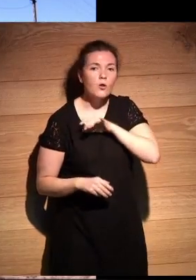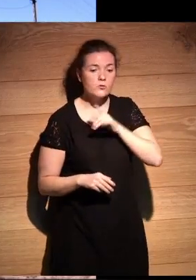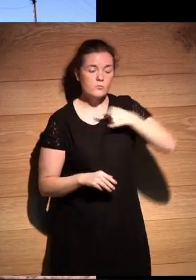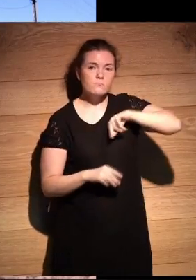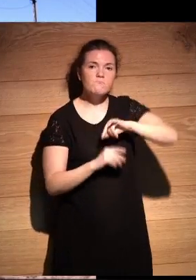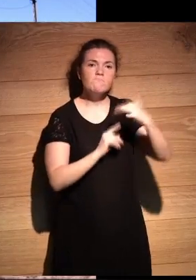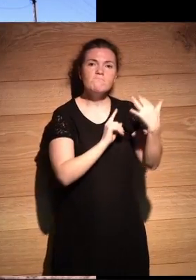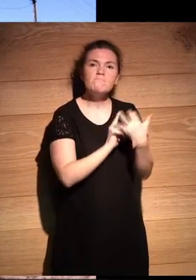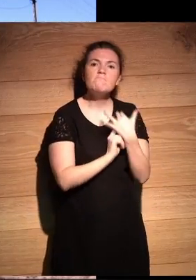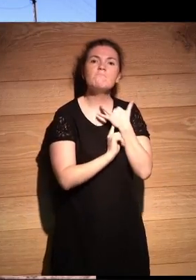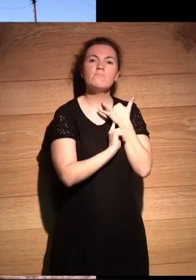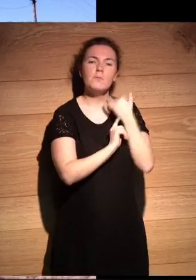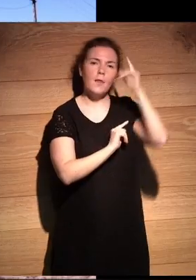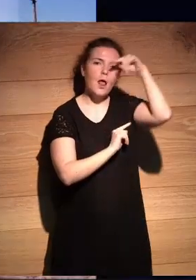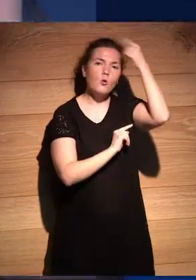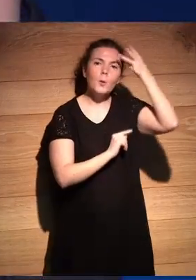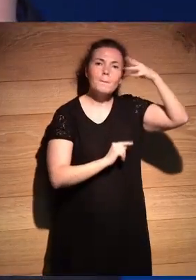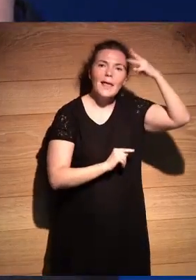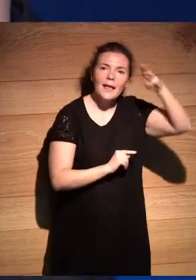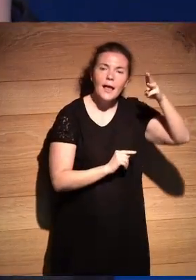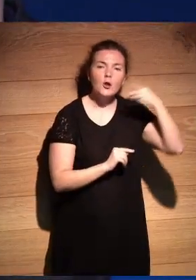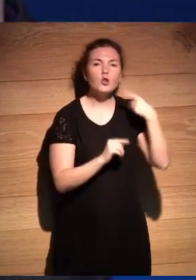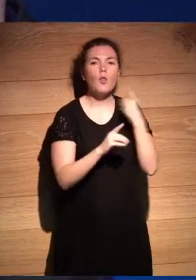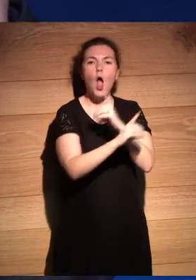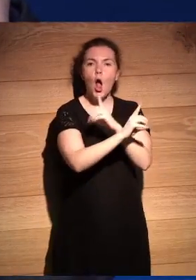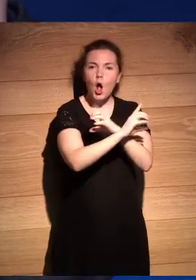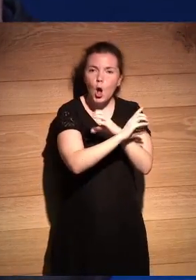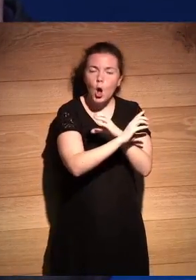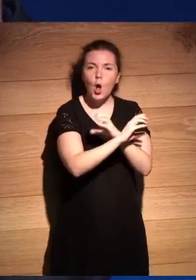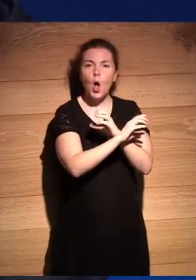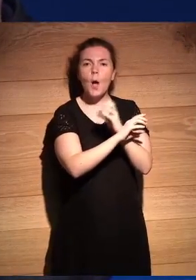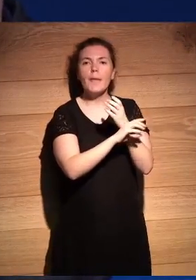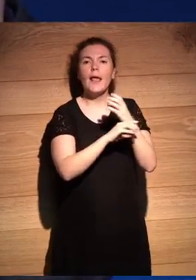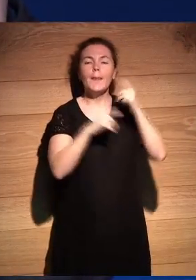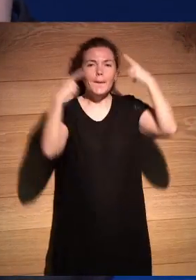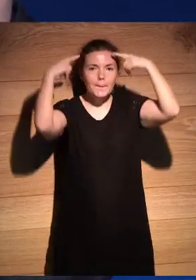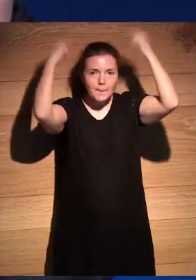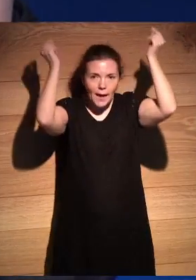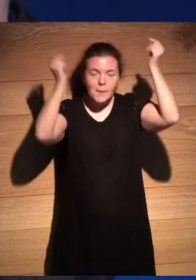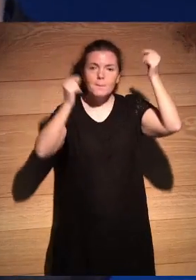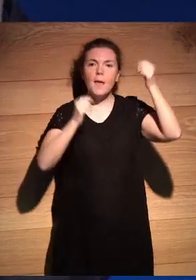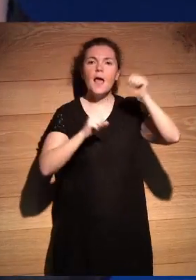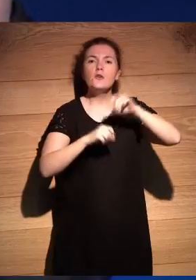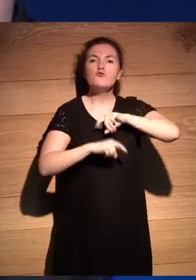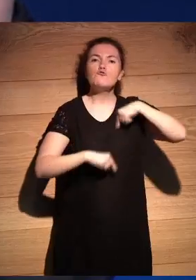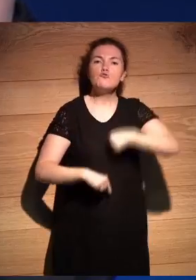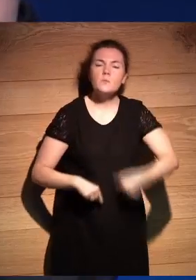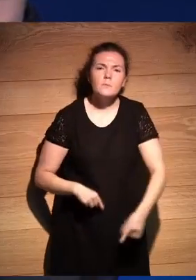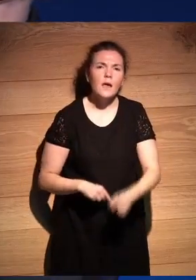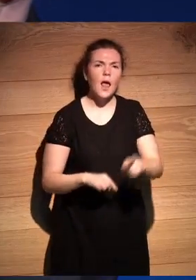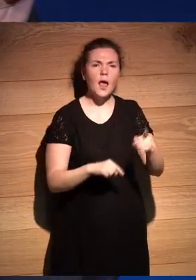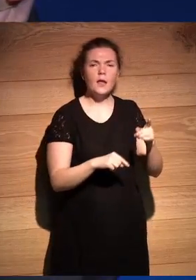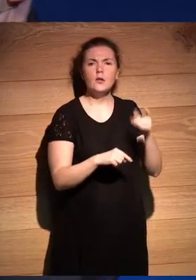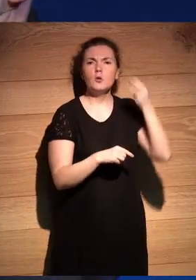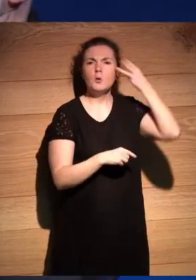radiados por por la cultura mexicana todos los cómics de Batman y Superman eran de Editorial Novaro venían de ahí estaban las telenovelas mexicanas